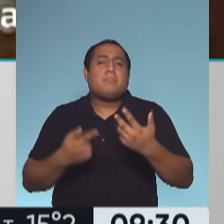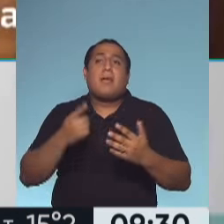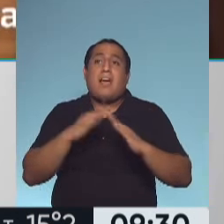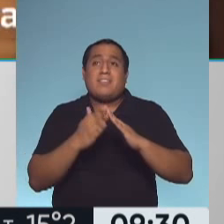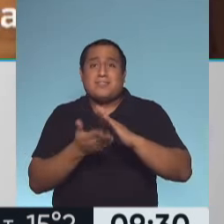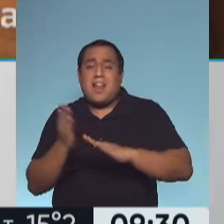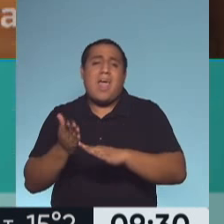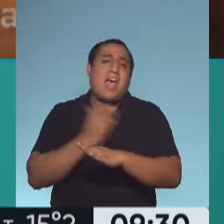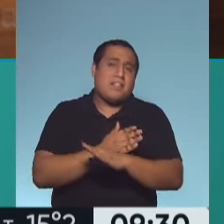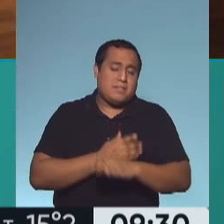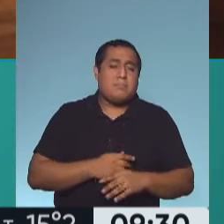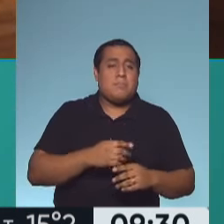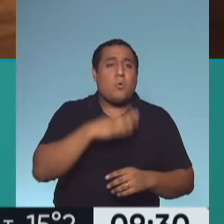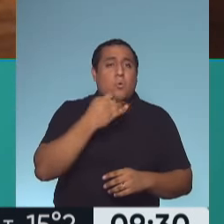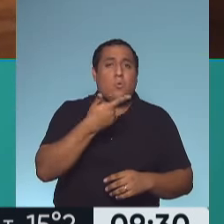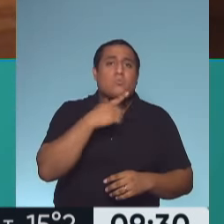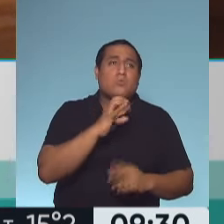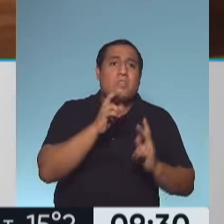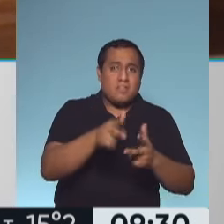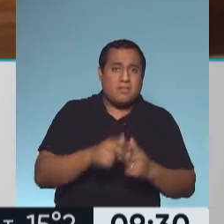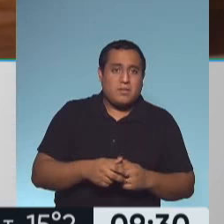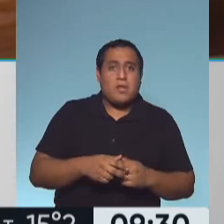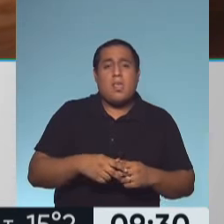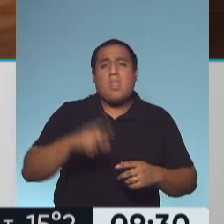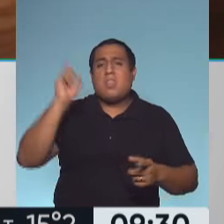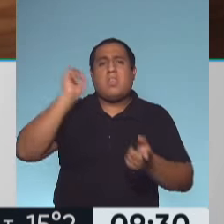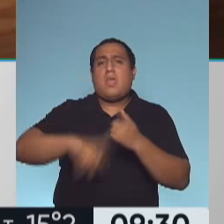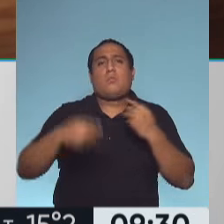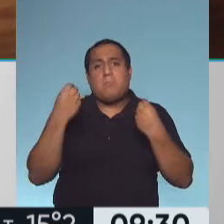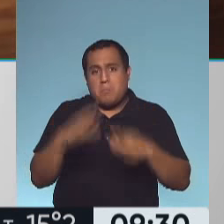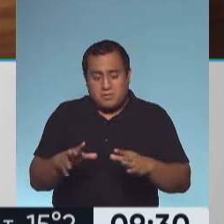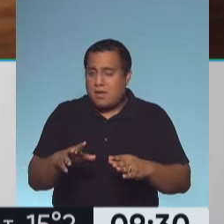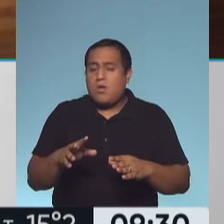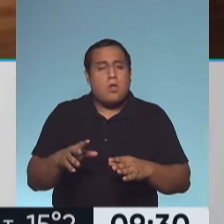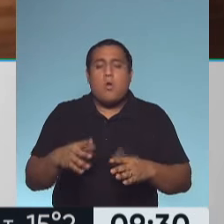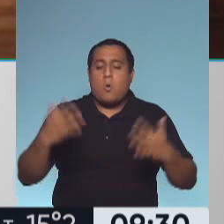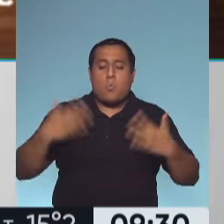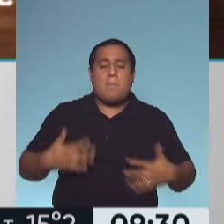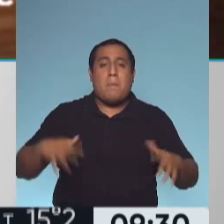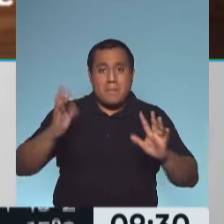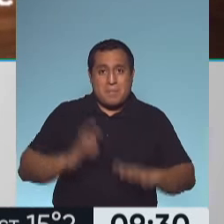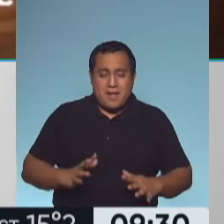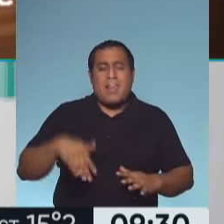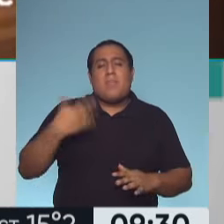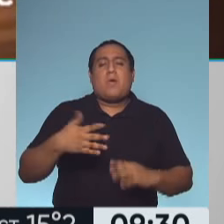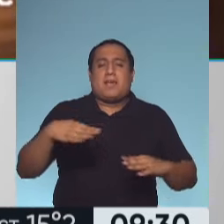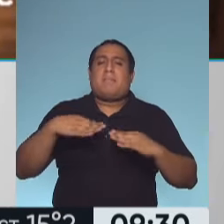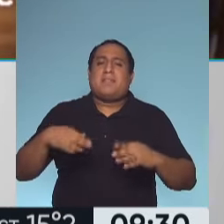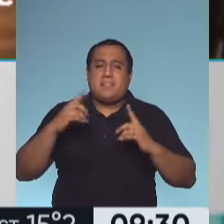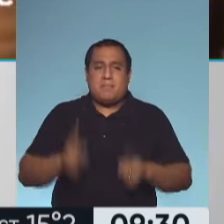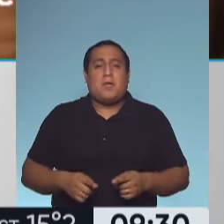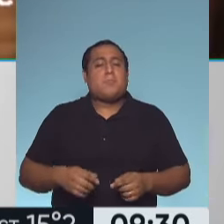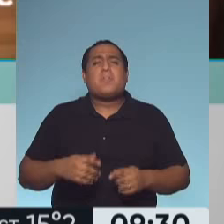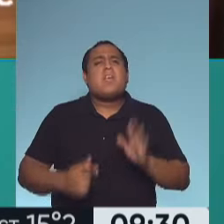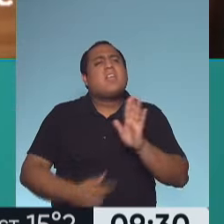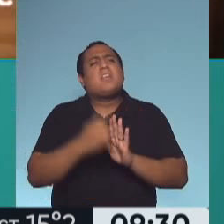casa. Que siempre, como dice Justo, no hay que arrancar de una. Hay que preparar el cuerpo para poder hacer actividad física también. Justo,